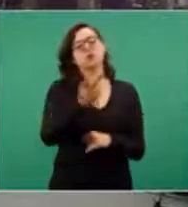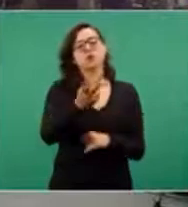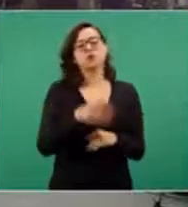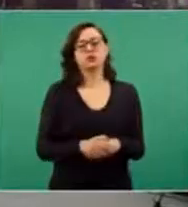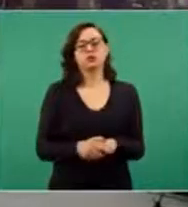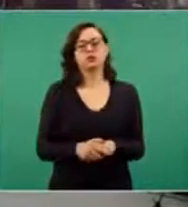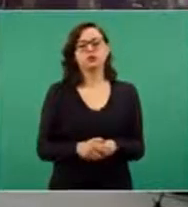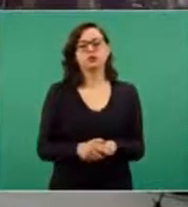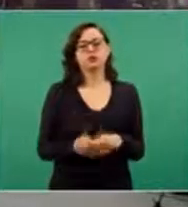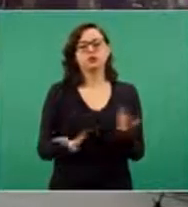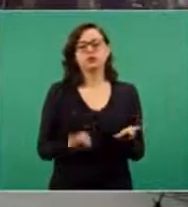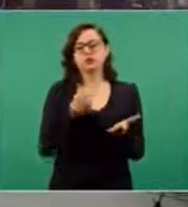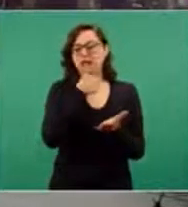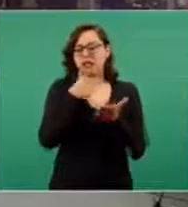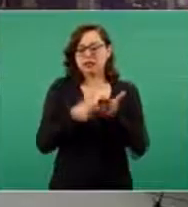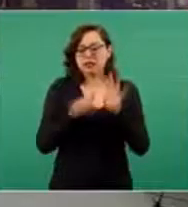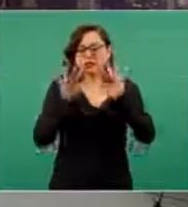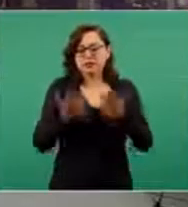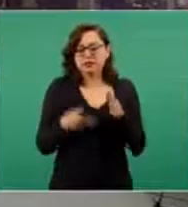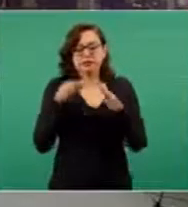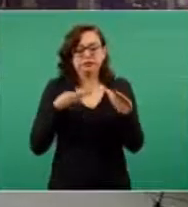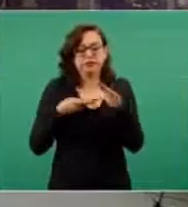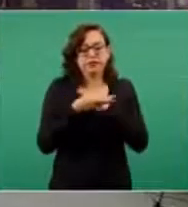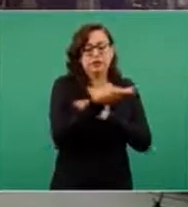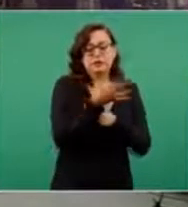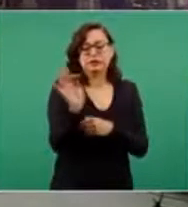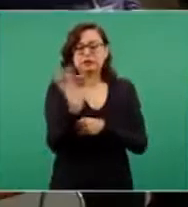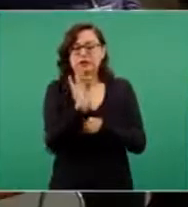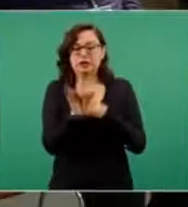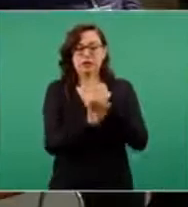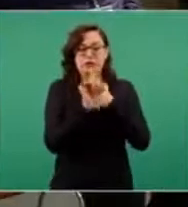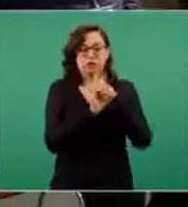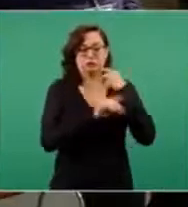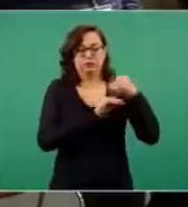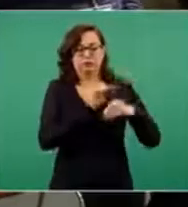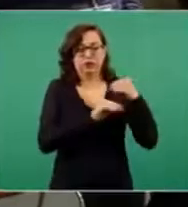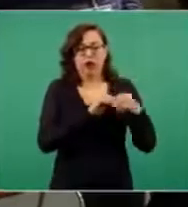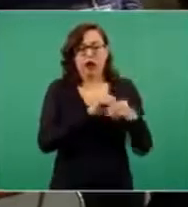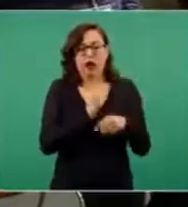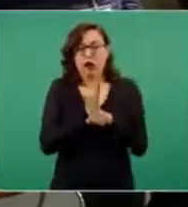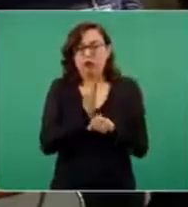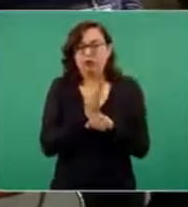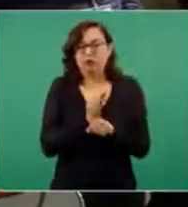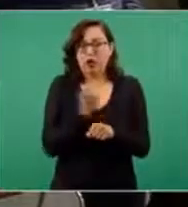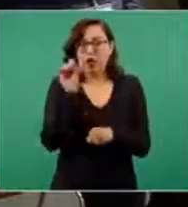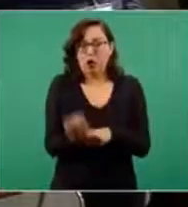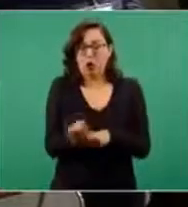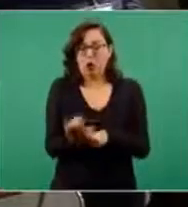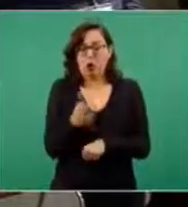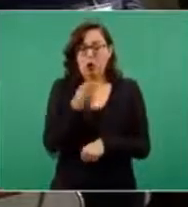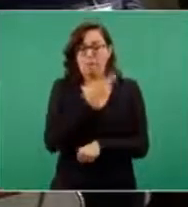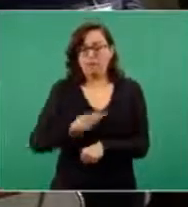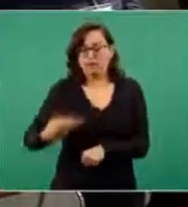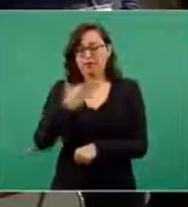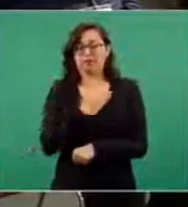esta nota diplomática no tensa esta conversación que va a sostener en unos minutos o en unas horas con la vicepresidenta de Estados